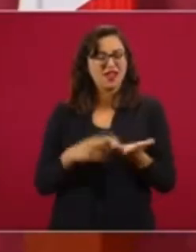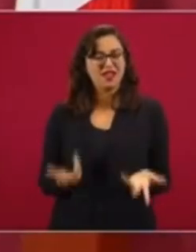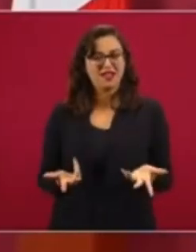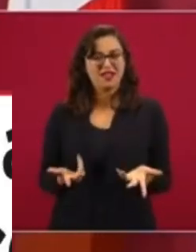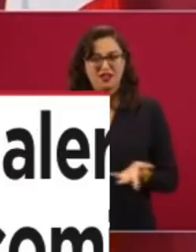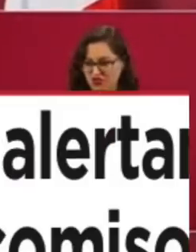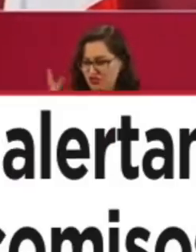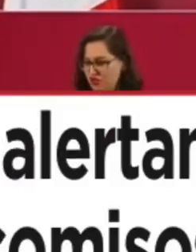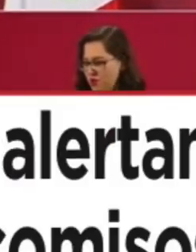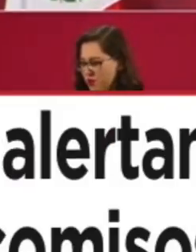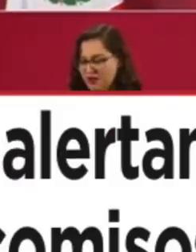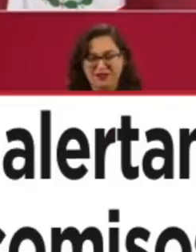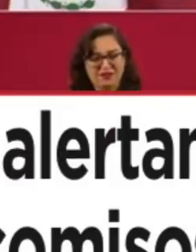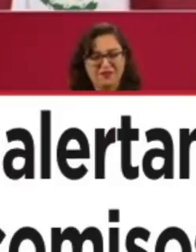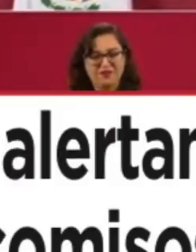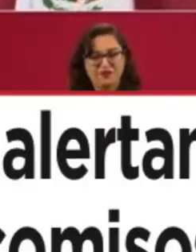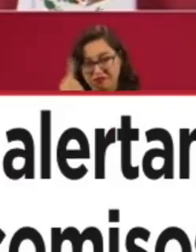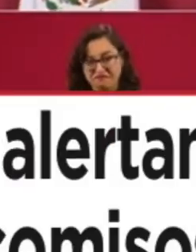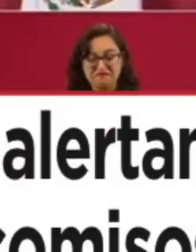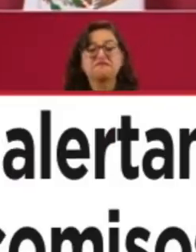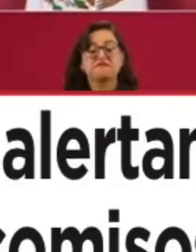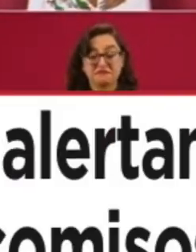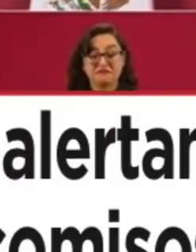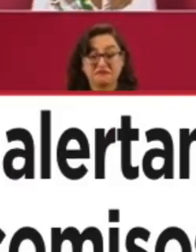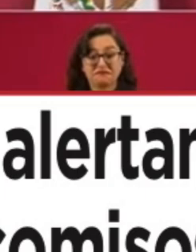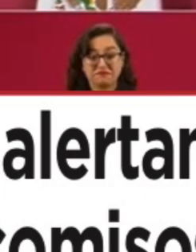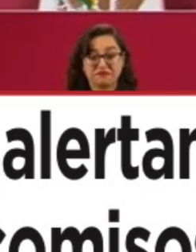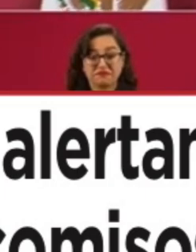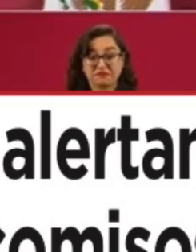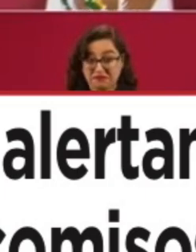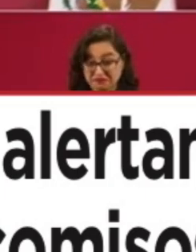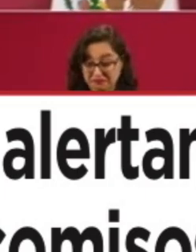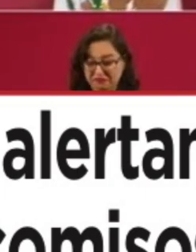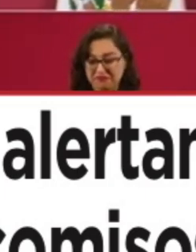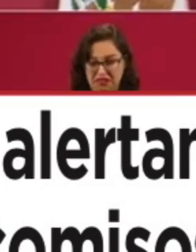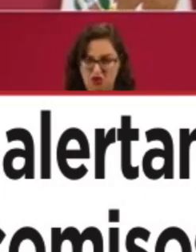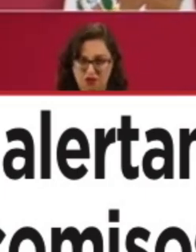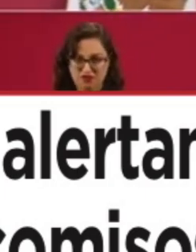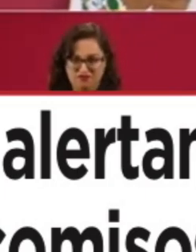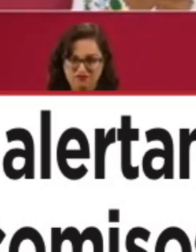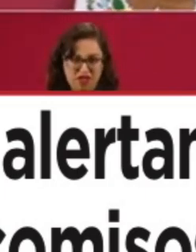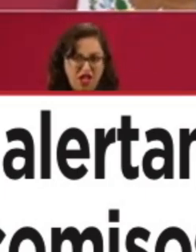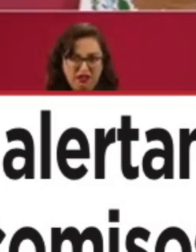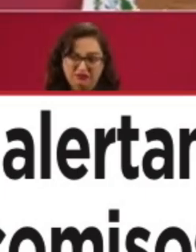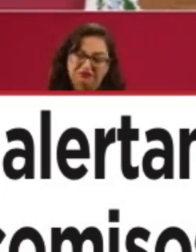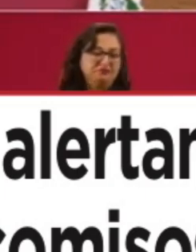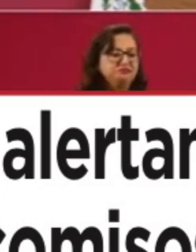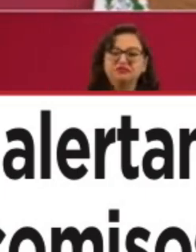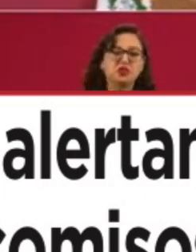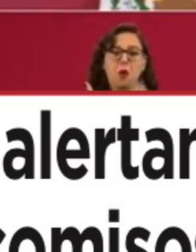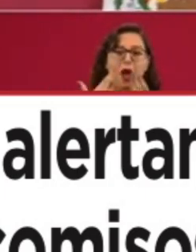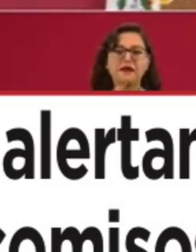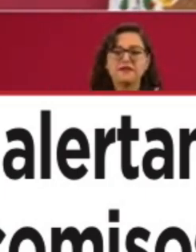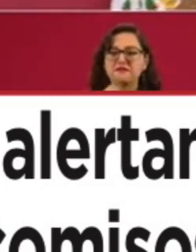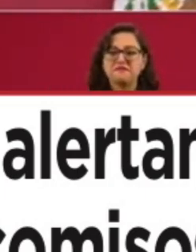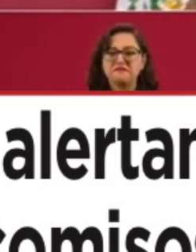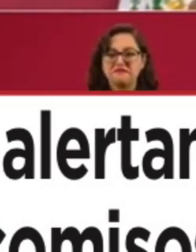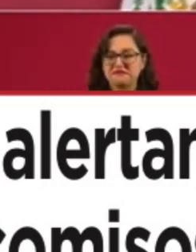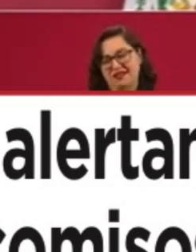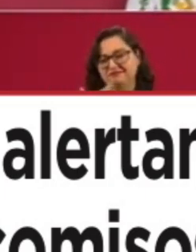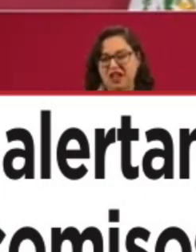ningún control o tener manga ancha y poder manejar los recursos sin